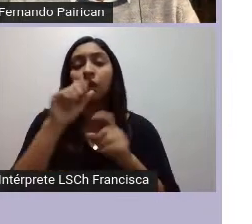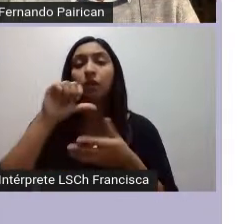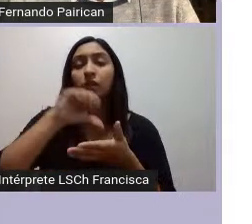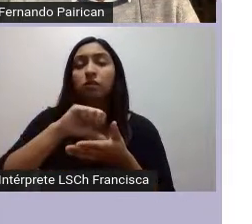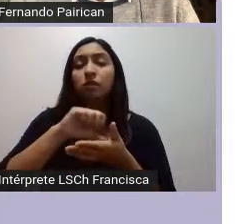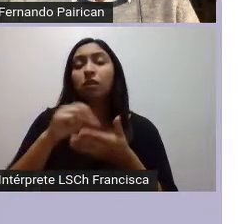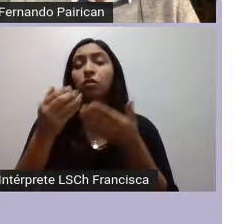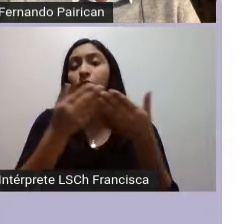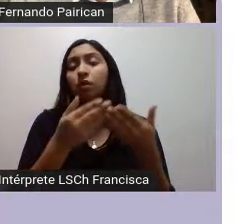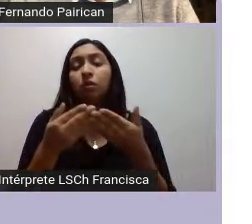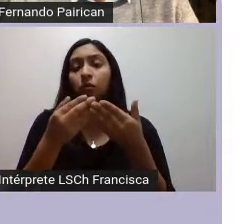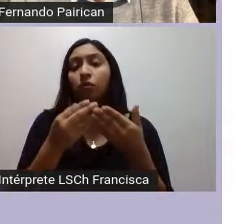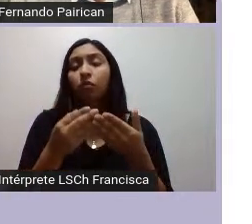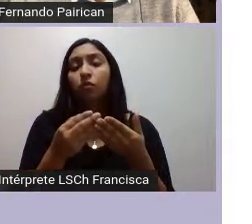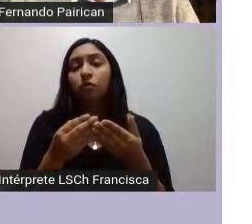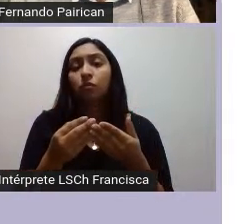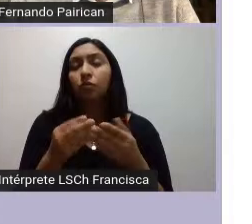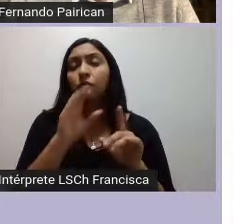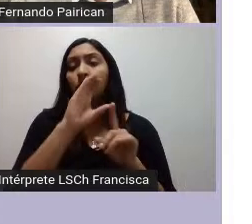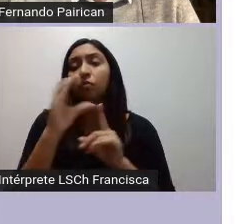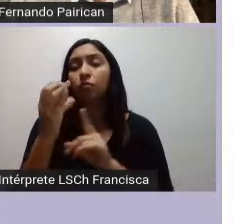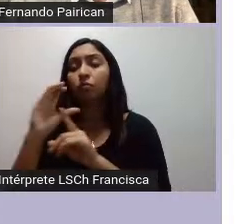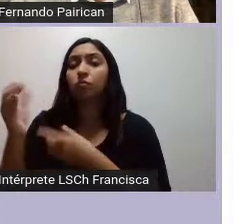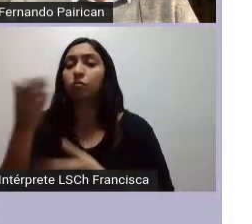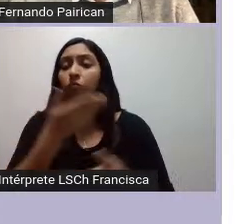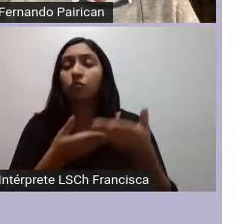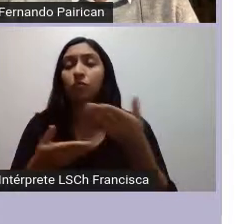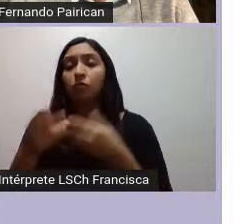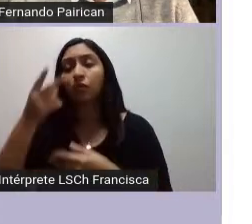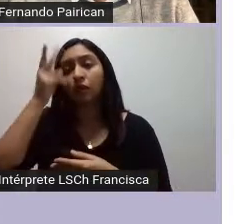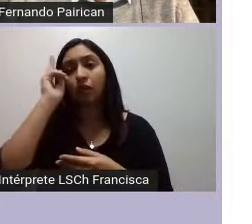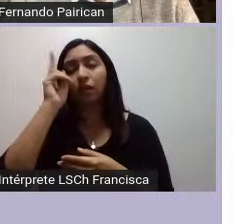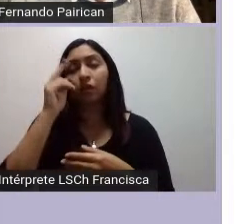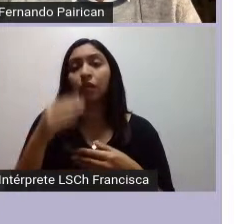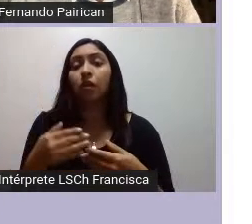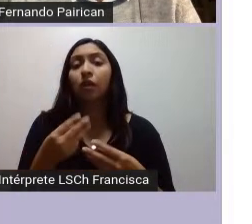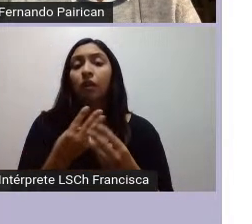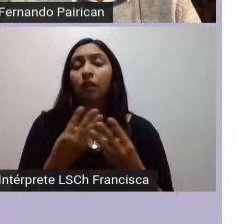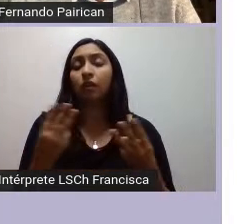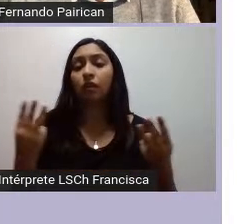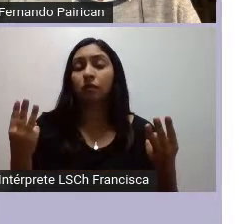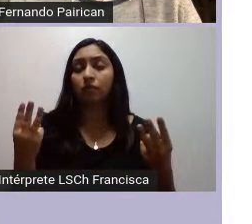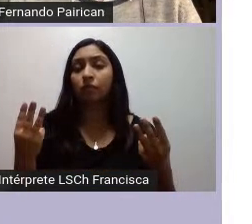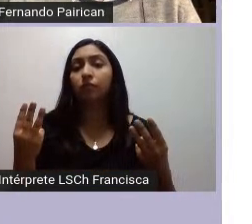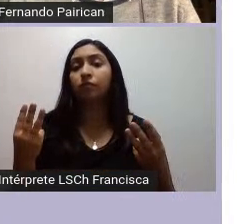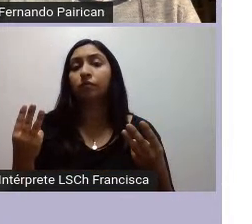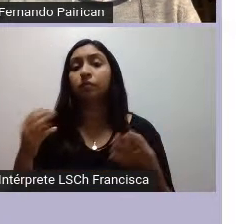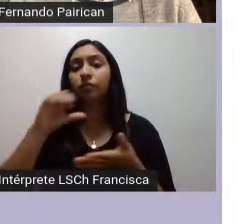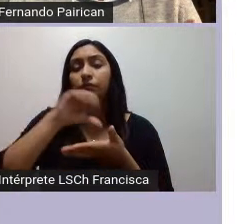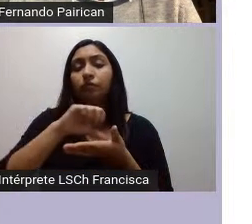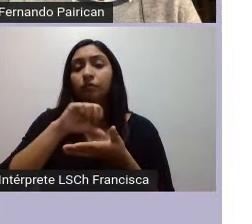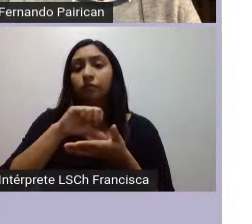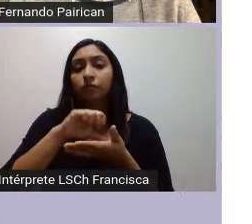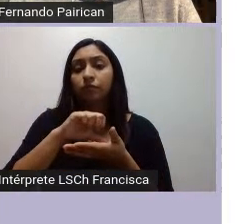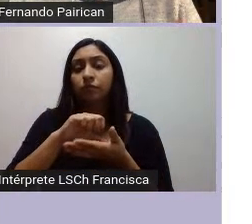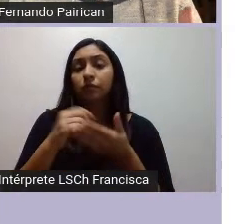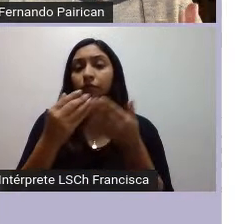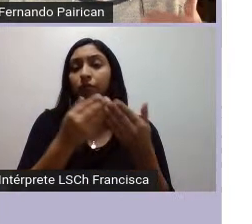Indígena ha ido desarrollando en estos tiempos todo eso está disponible en la página del Centro de Estudio Intercultural Indígena la